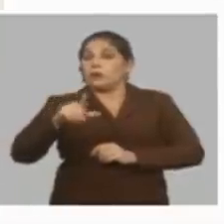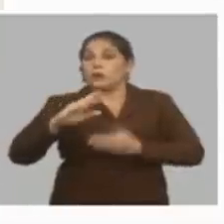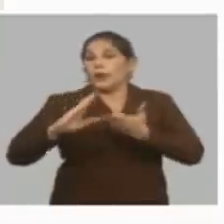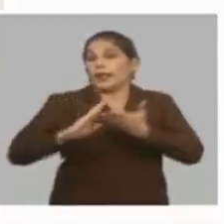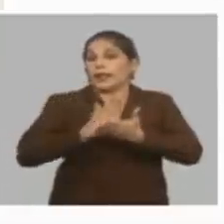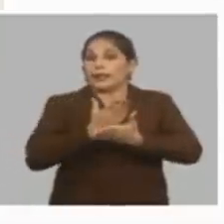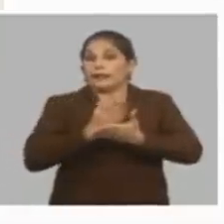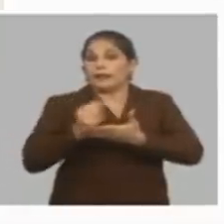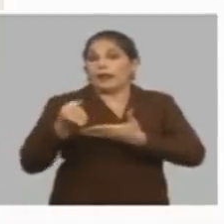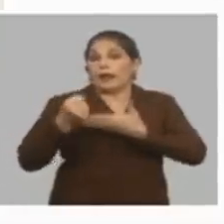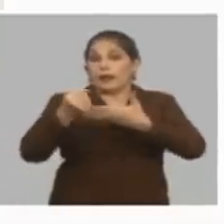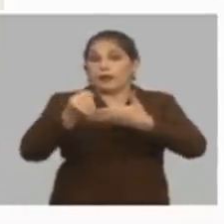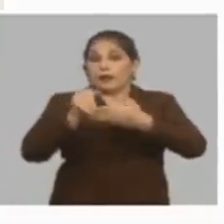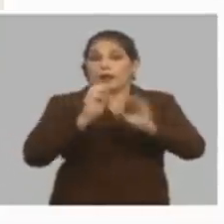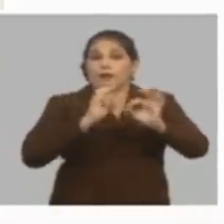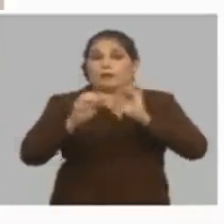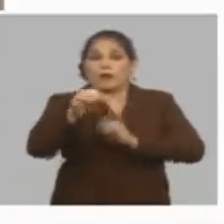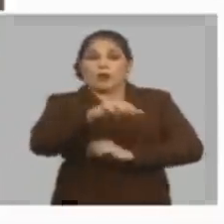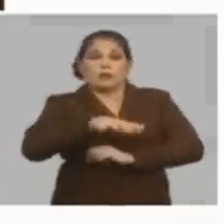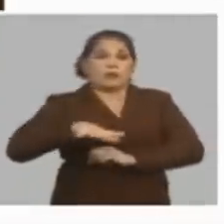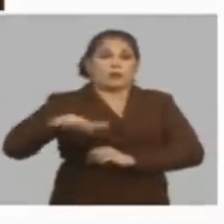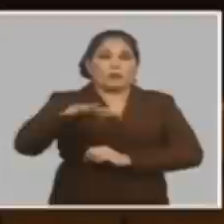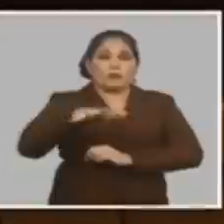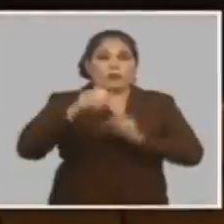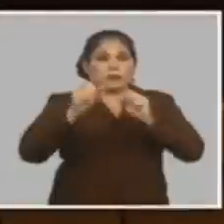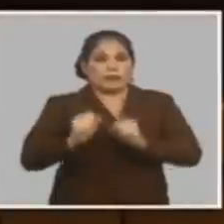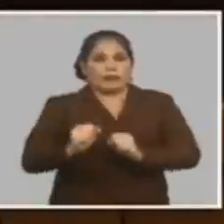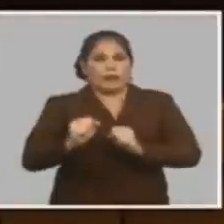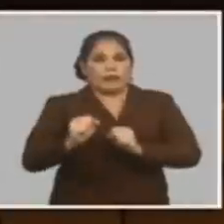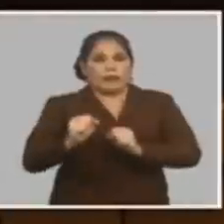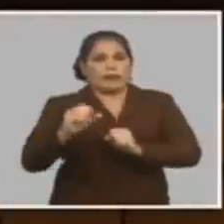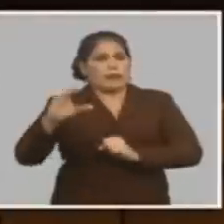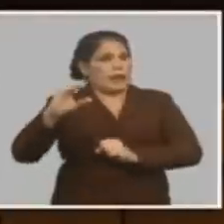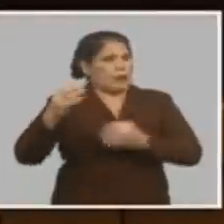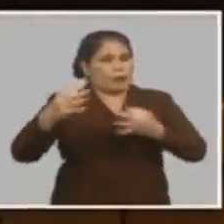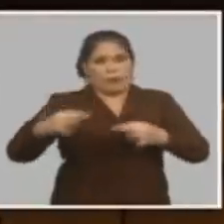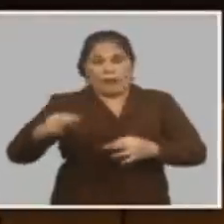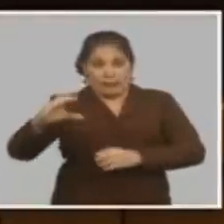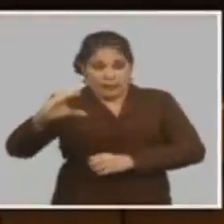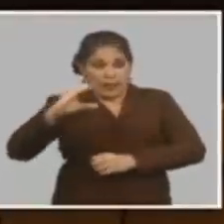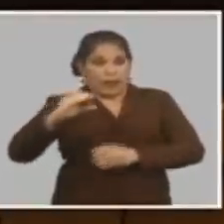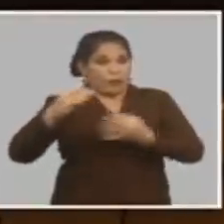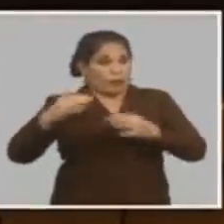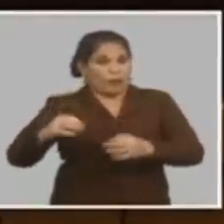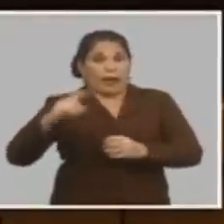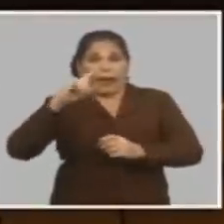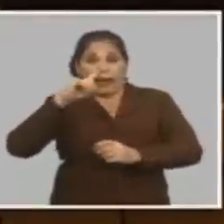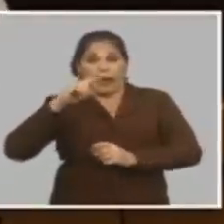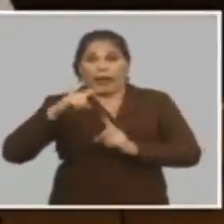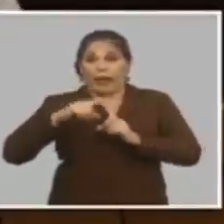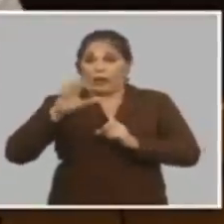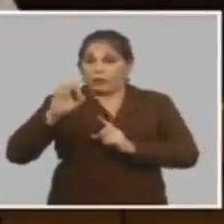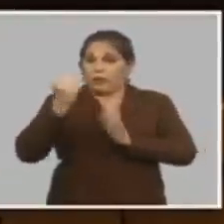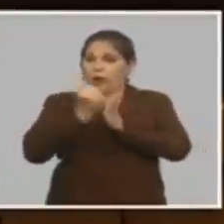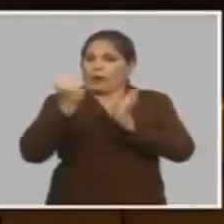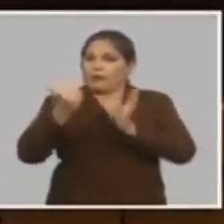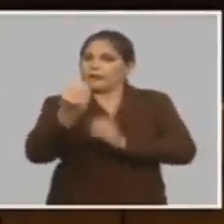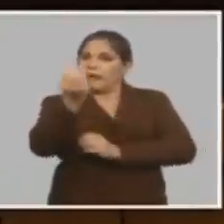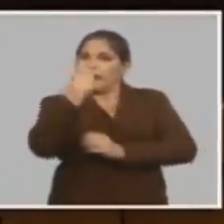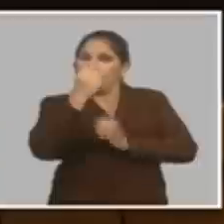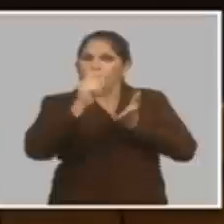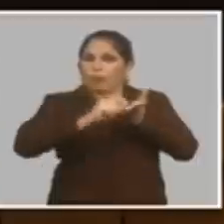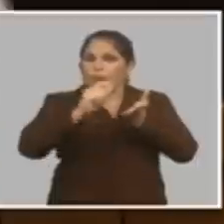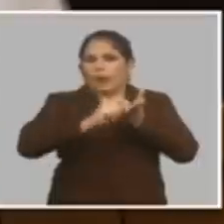quite la contribución a la seguridad social se queda en el neto y ese neto en el salario mínimo es el que garantiza la canasta